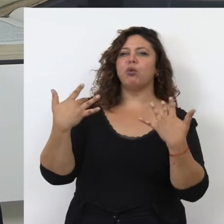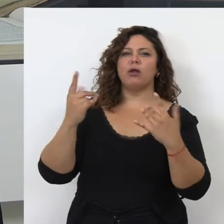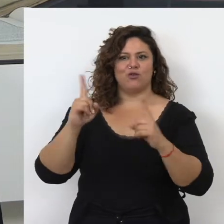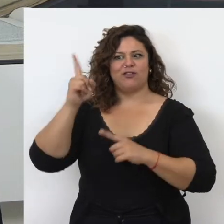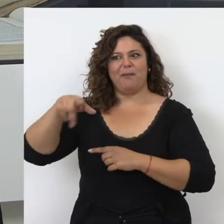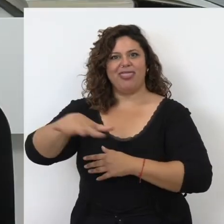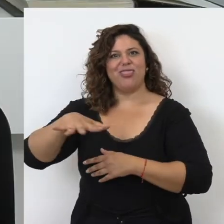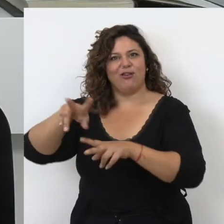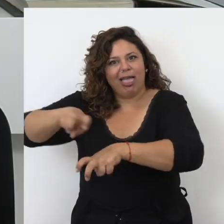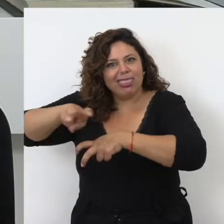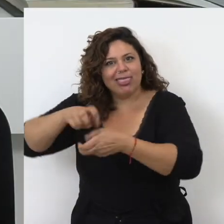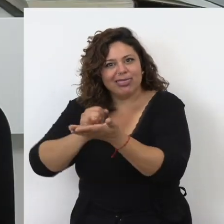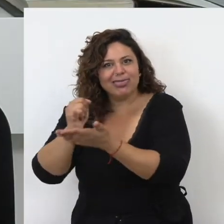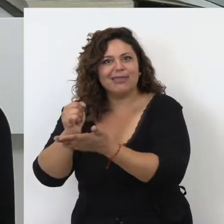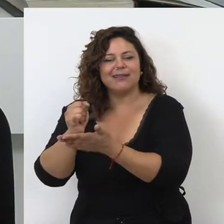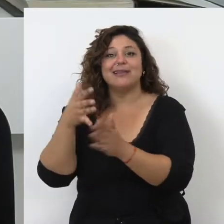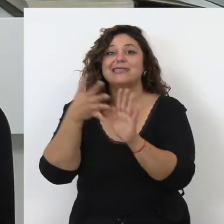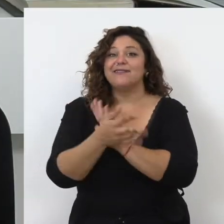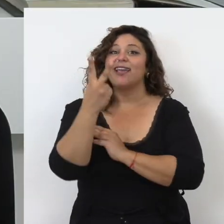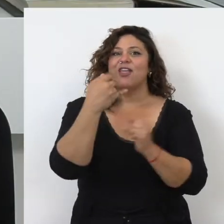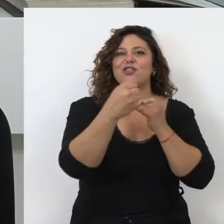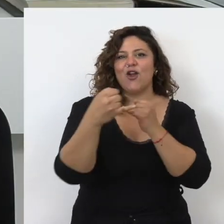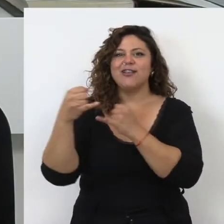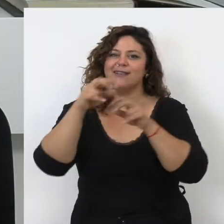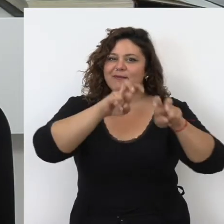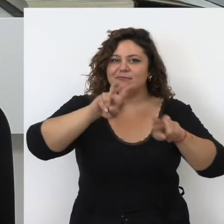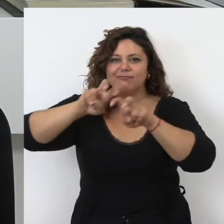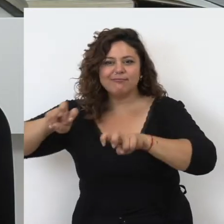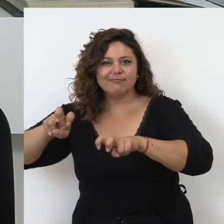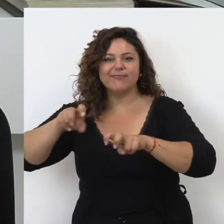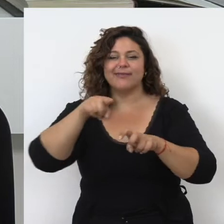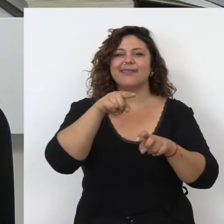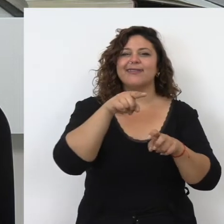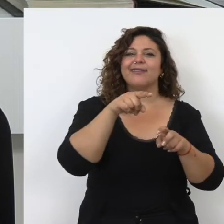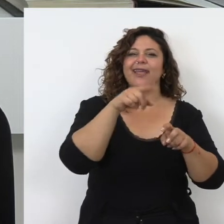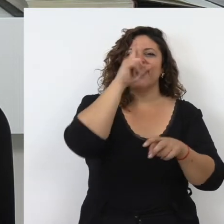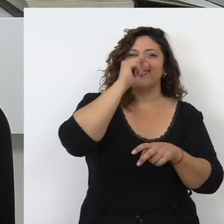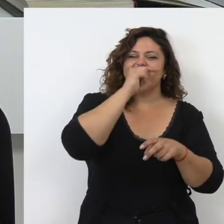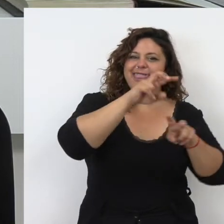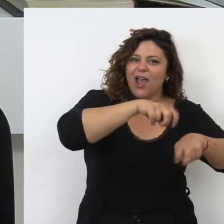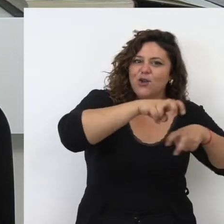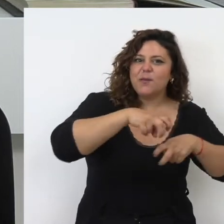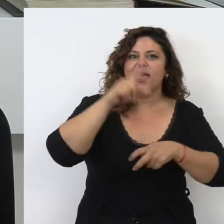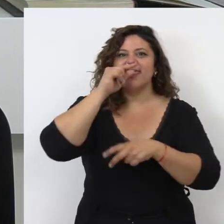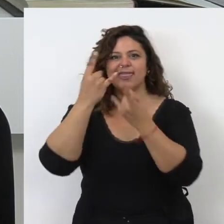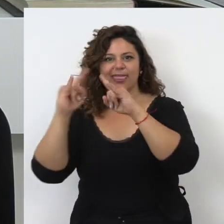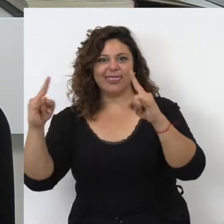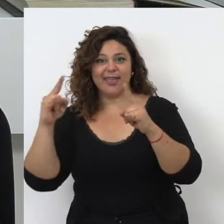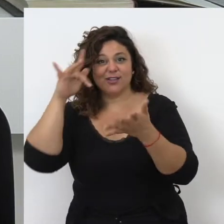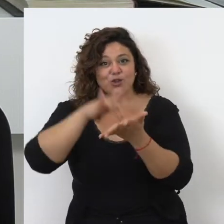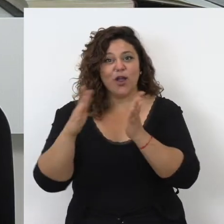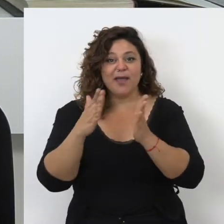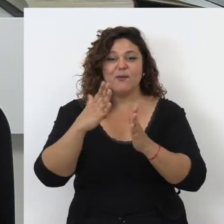agrícola. Por tanto, estas dos líneas de investigación, como son, pues eso, la agronomía y la botánica en Alhambra,